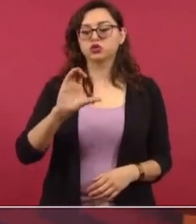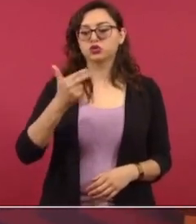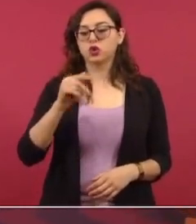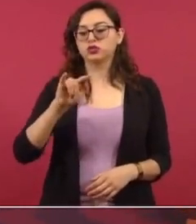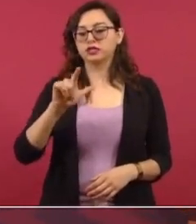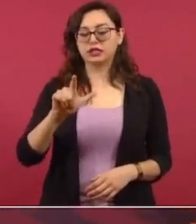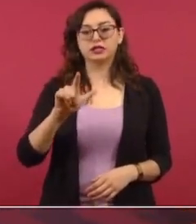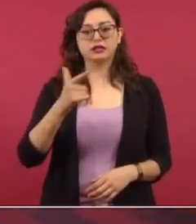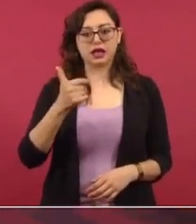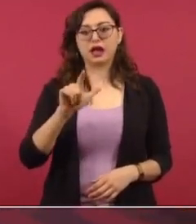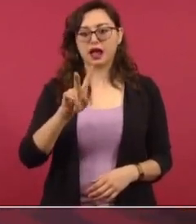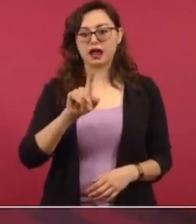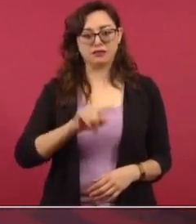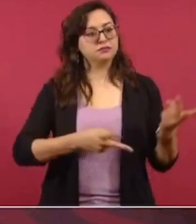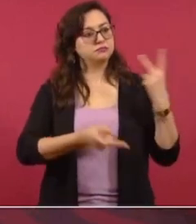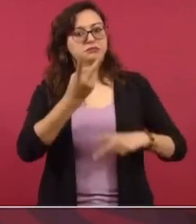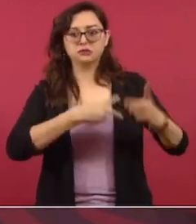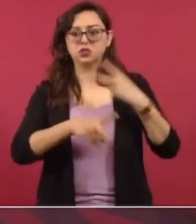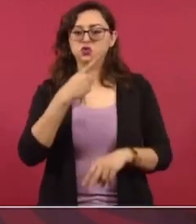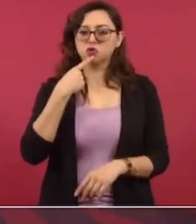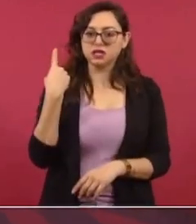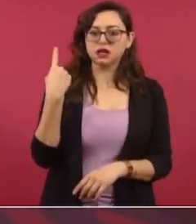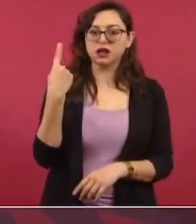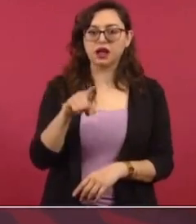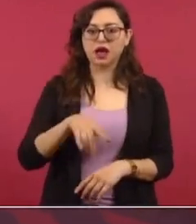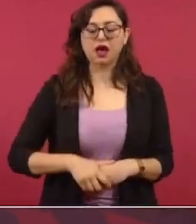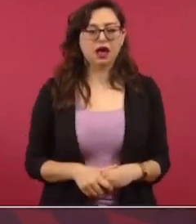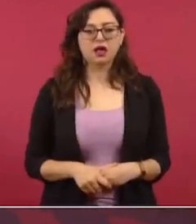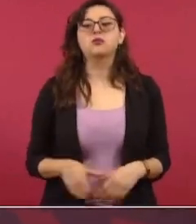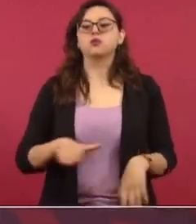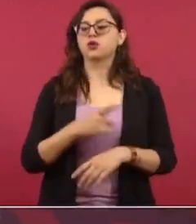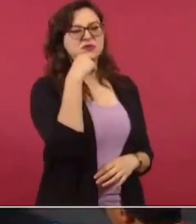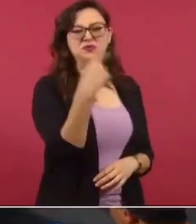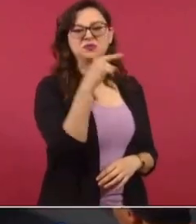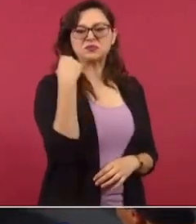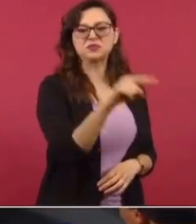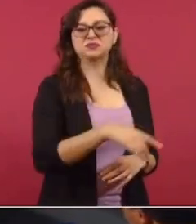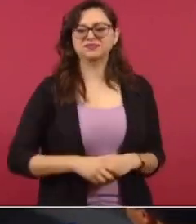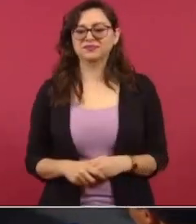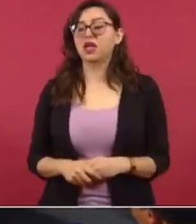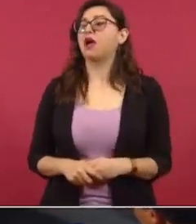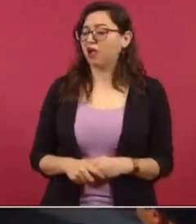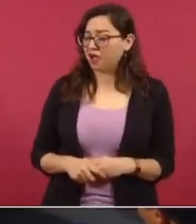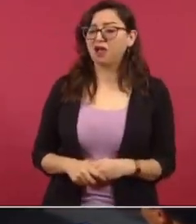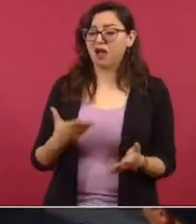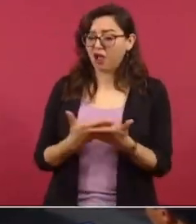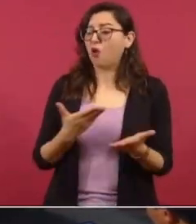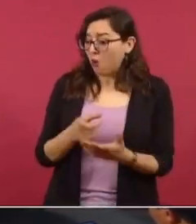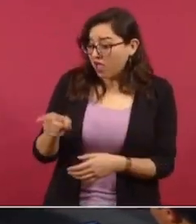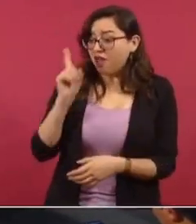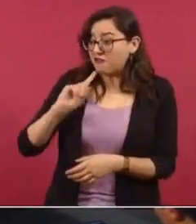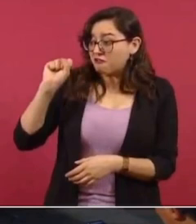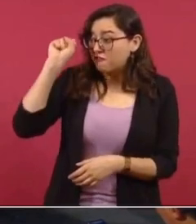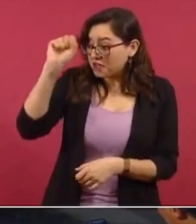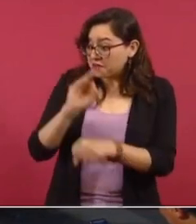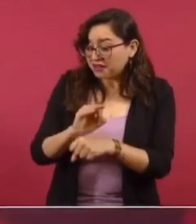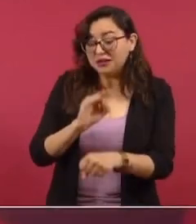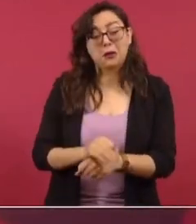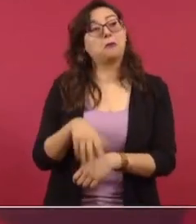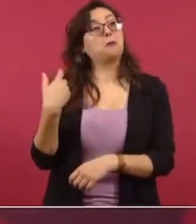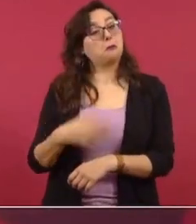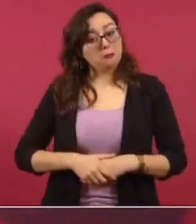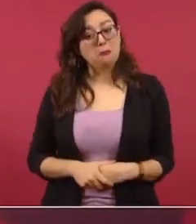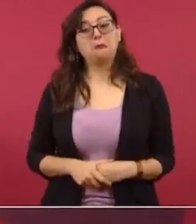protestar porque se puso una reja. O son feministas, imagínense, con todo respeto,